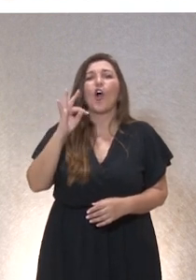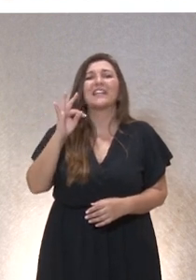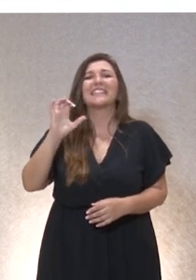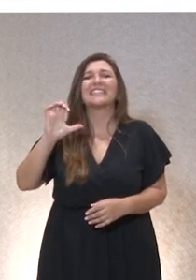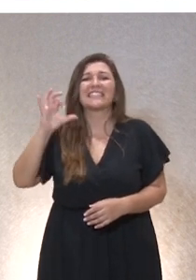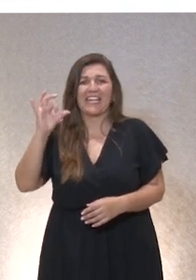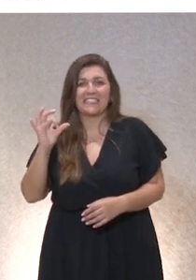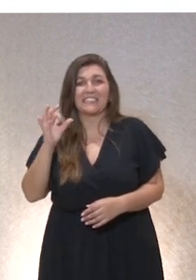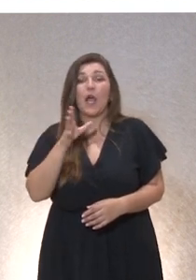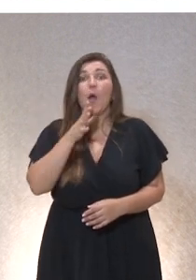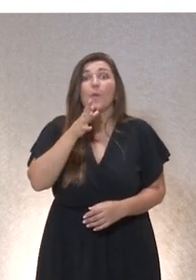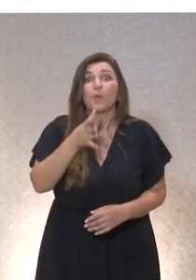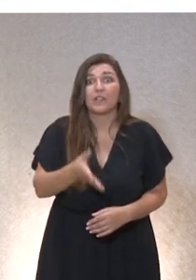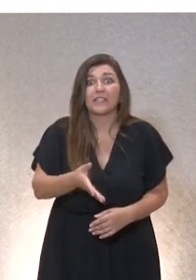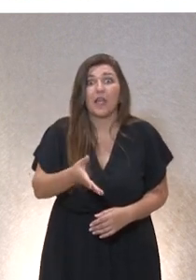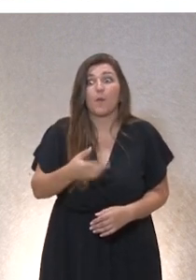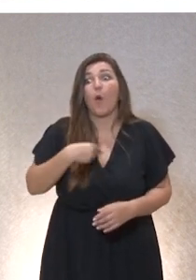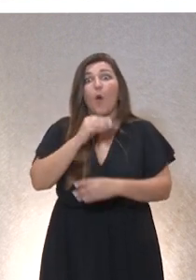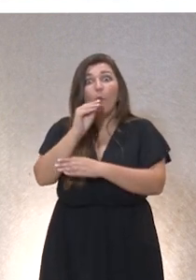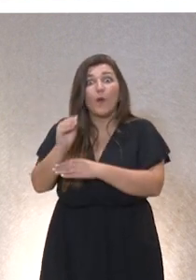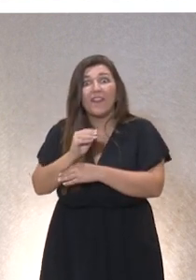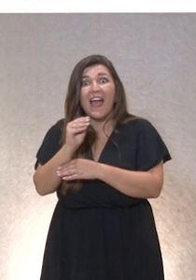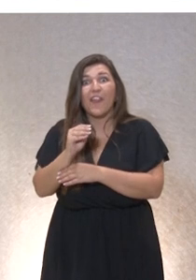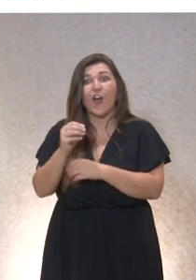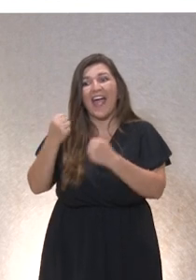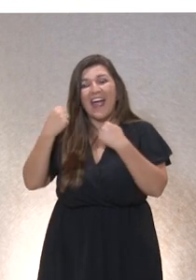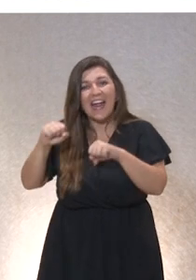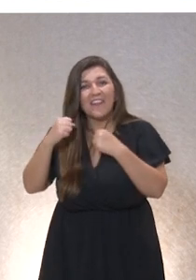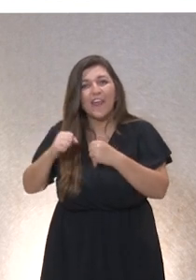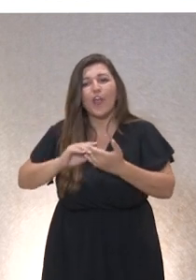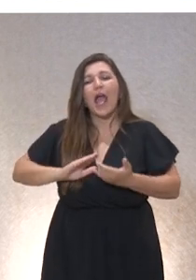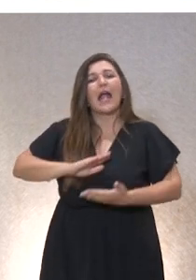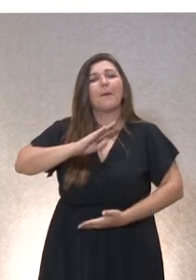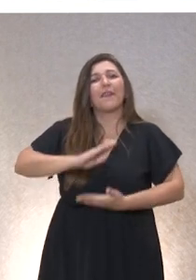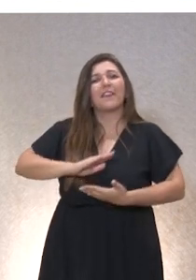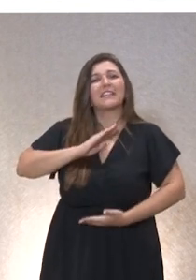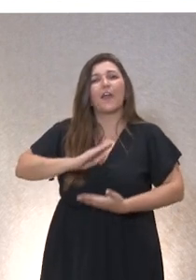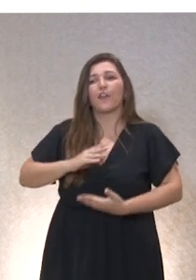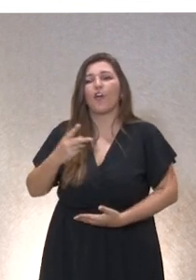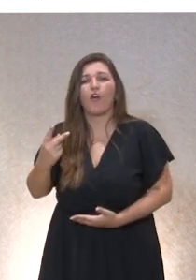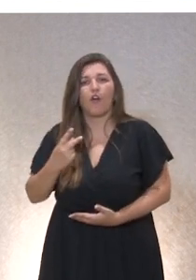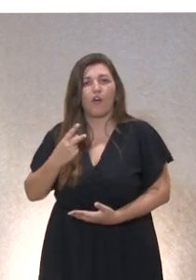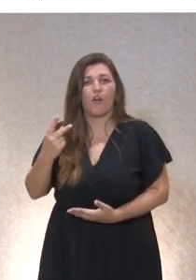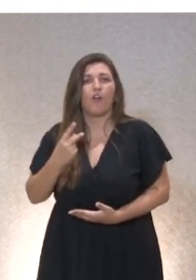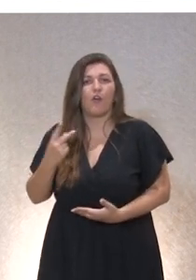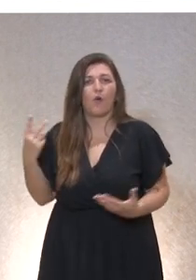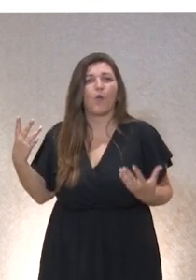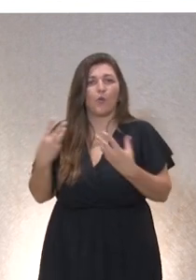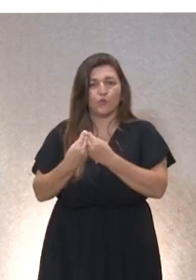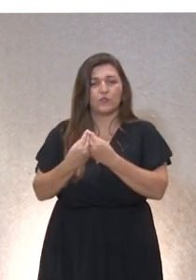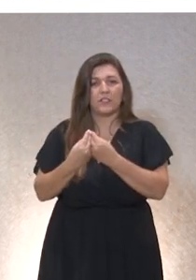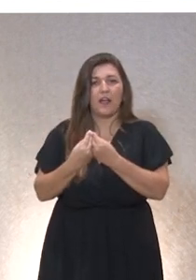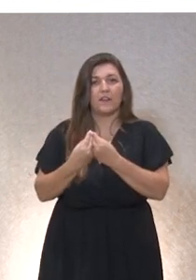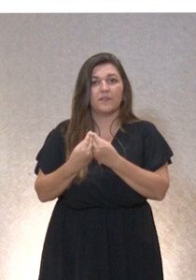el cuidado es un ejercicio de capacitación mutua, de dotación conjunta donde